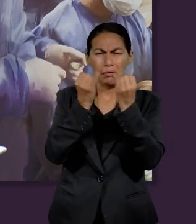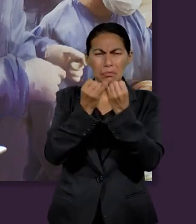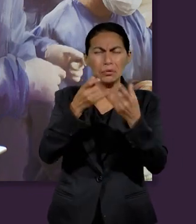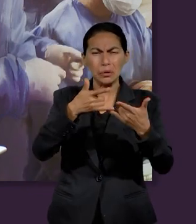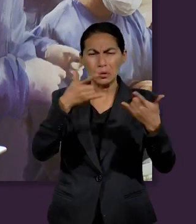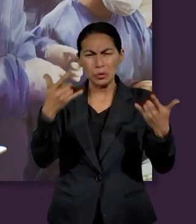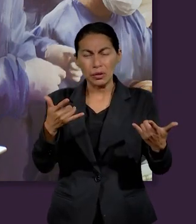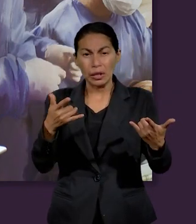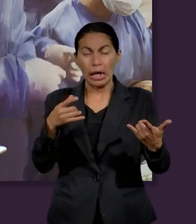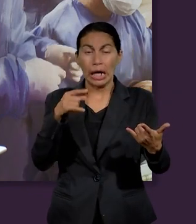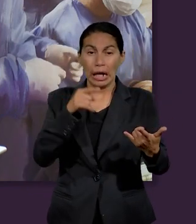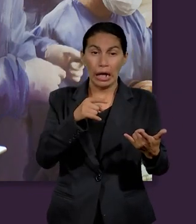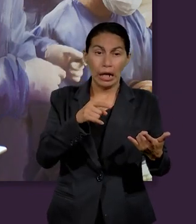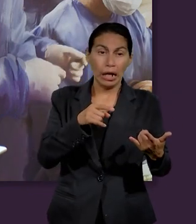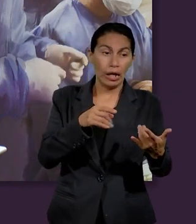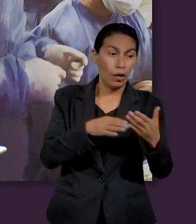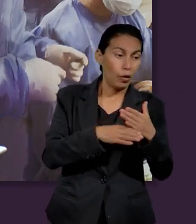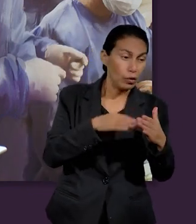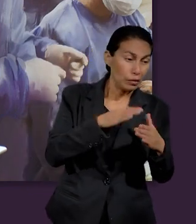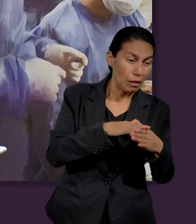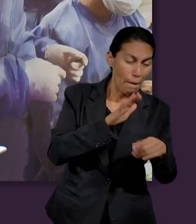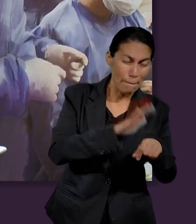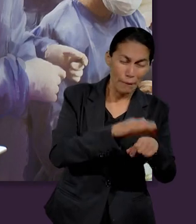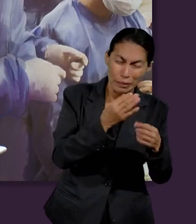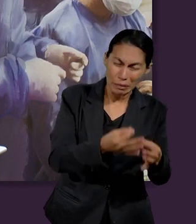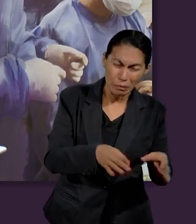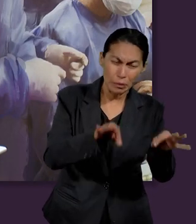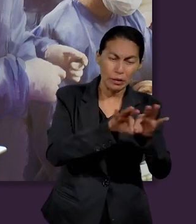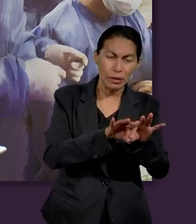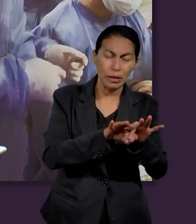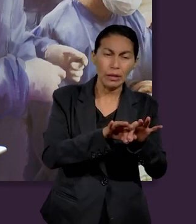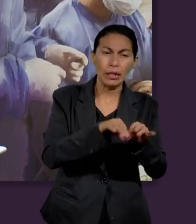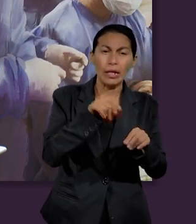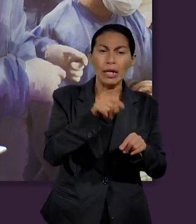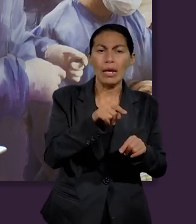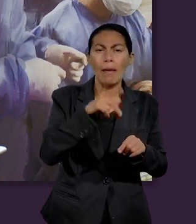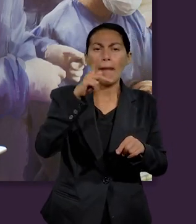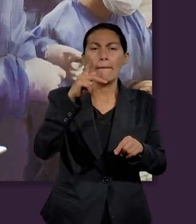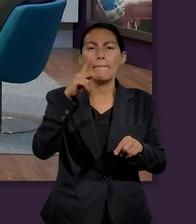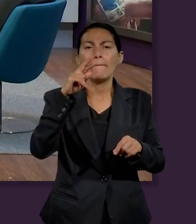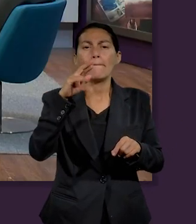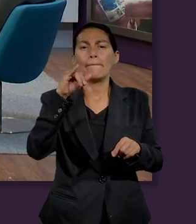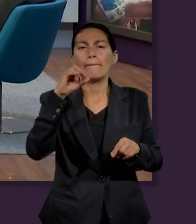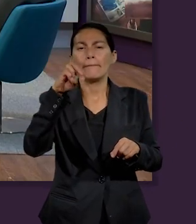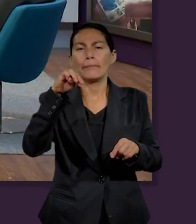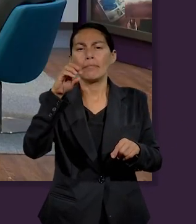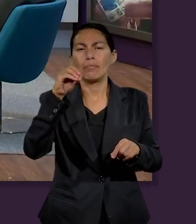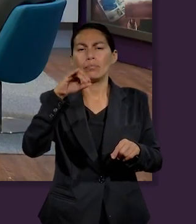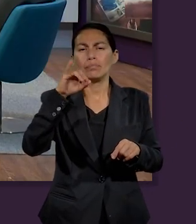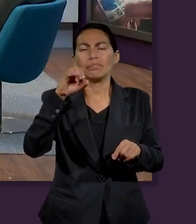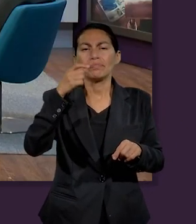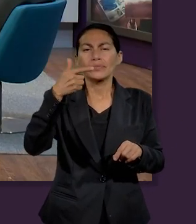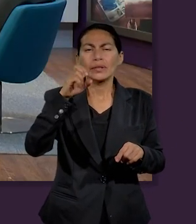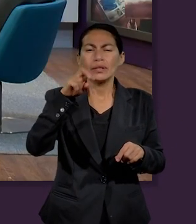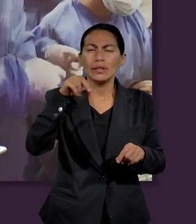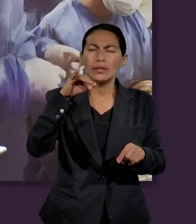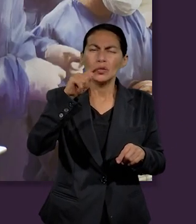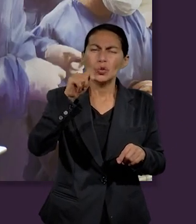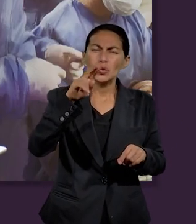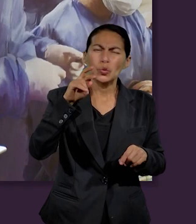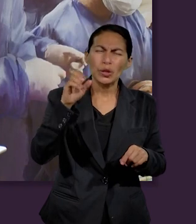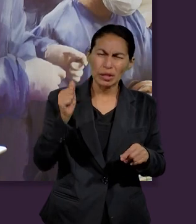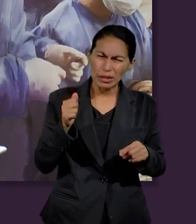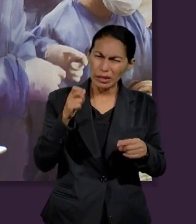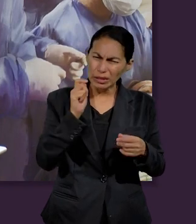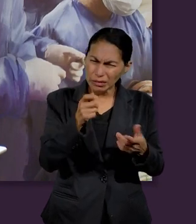caso de Jacob porque él puso su mayor tesoro en su primogenitura. Era lo que él más deseaba con todo su corazón. Y